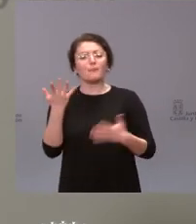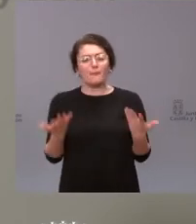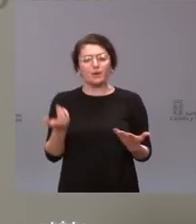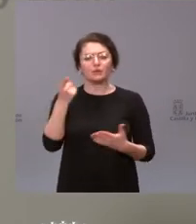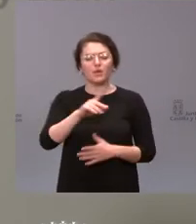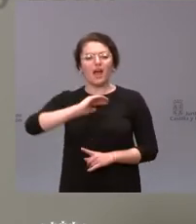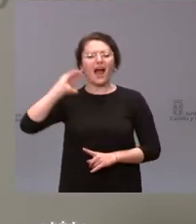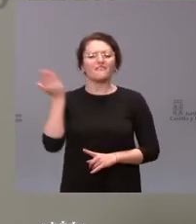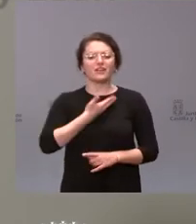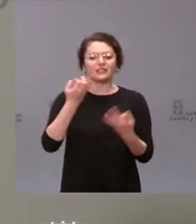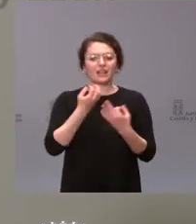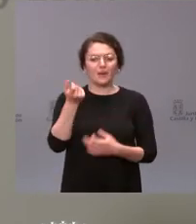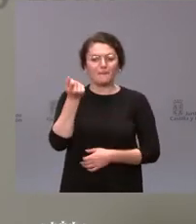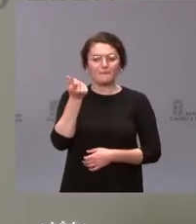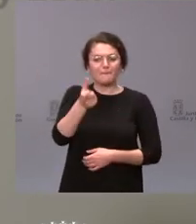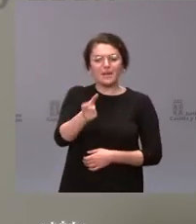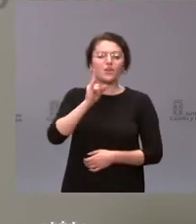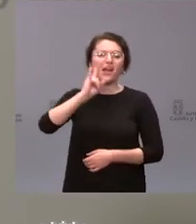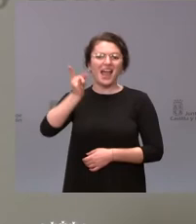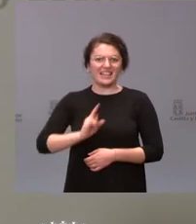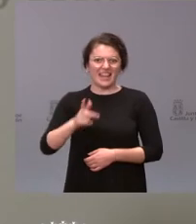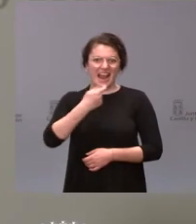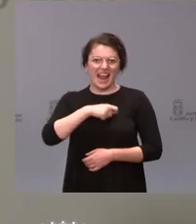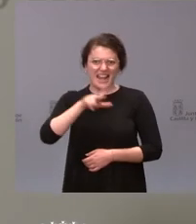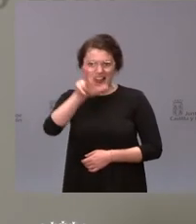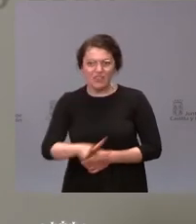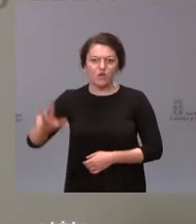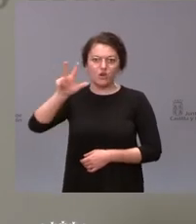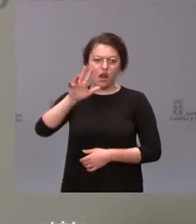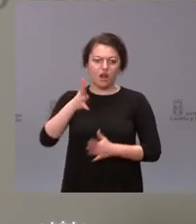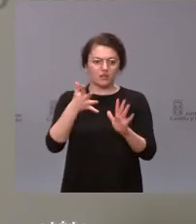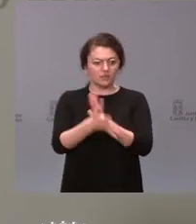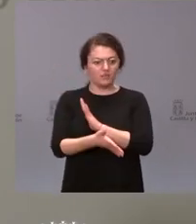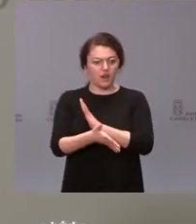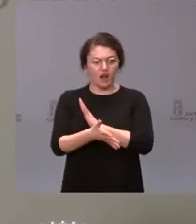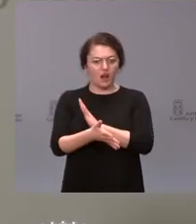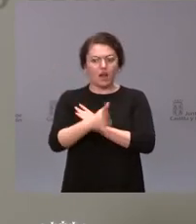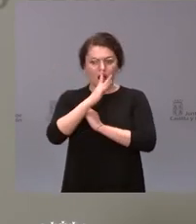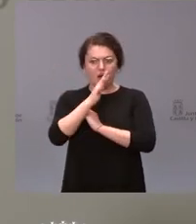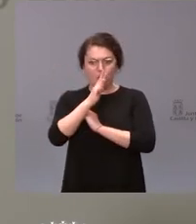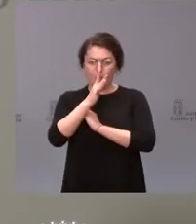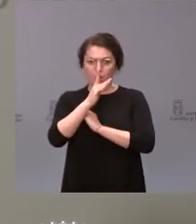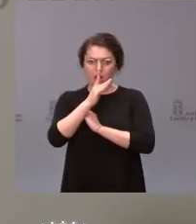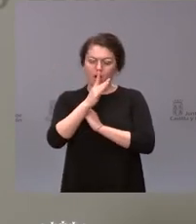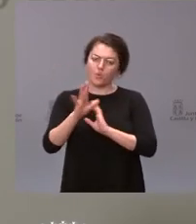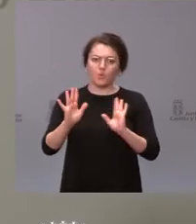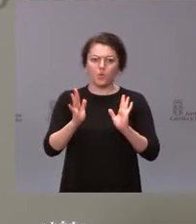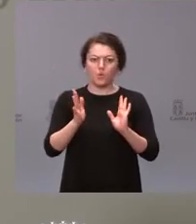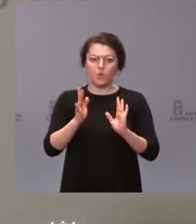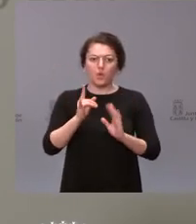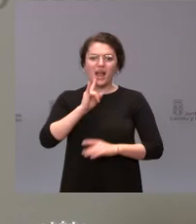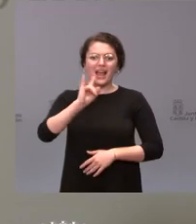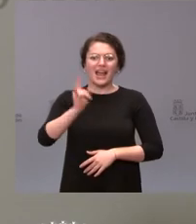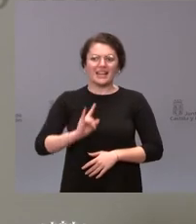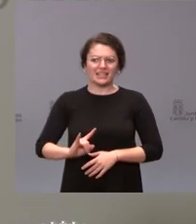de la energía en el contexto nacional en un momento en el que tenemos dificultades de garantizar el suministro energético y